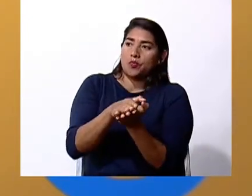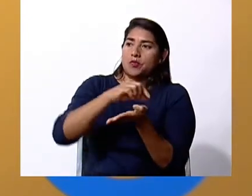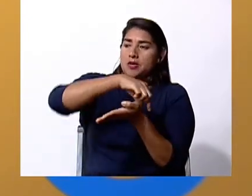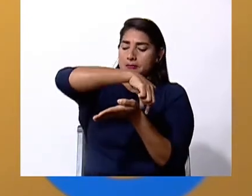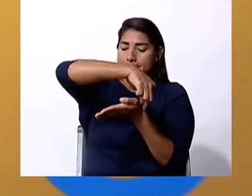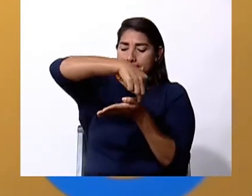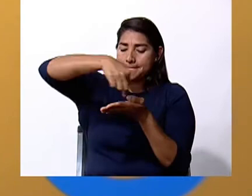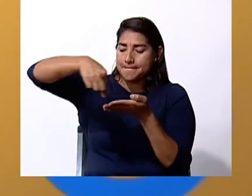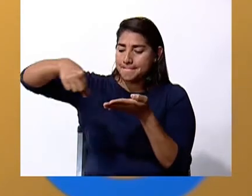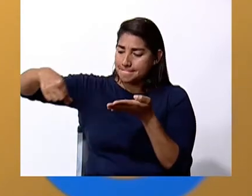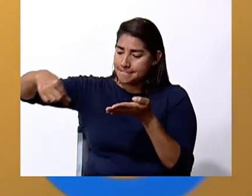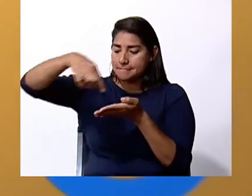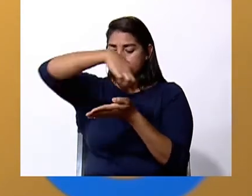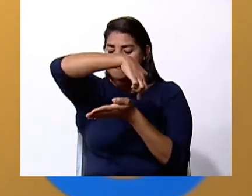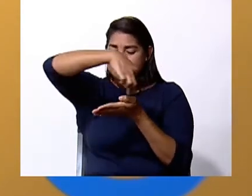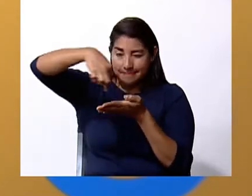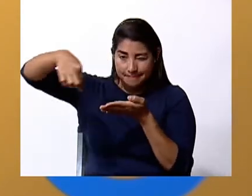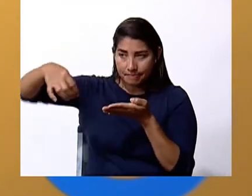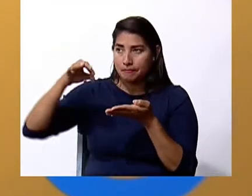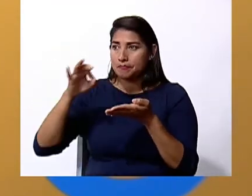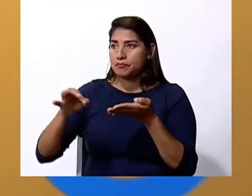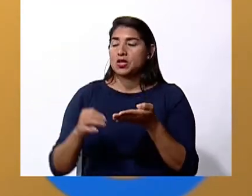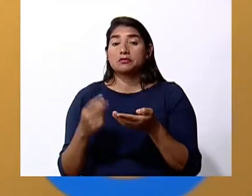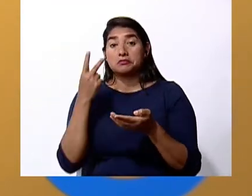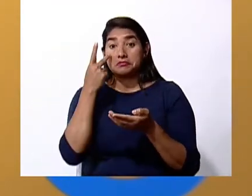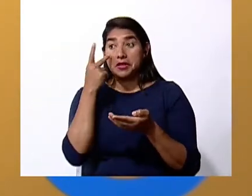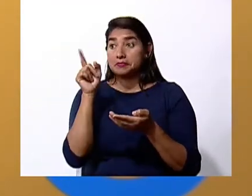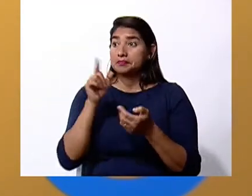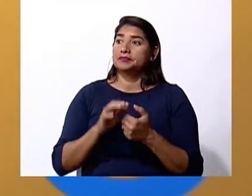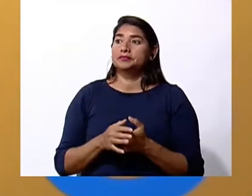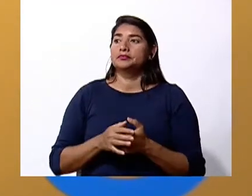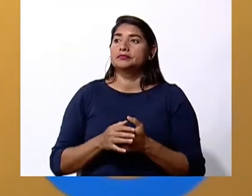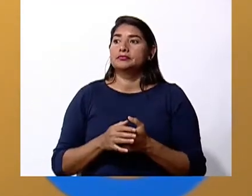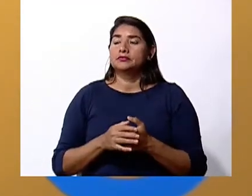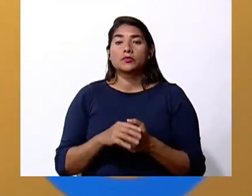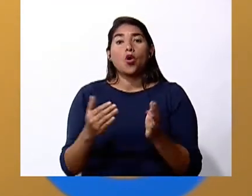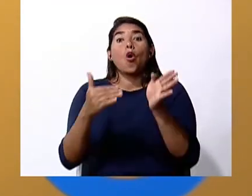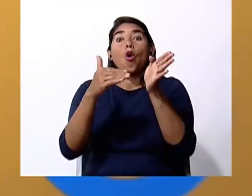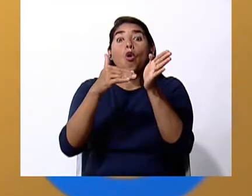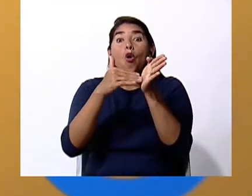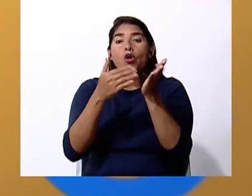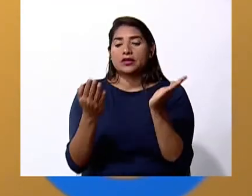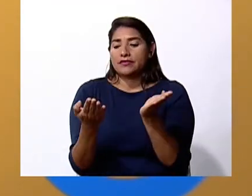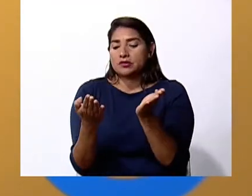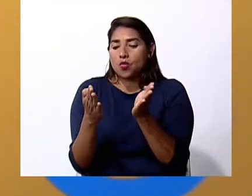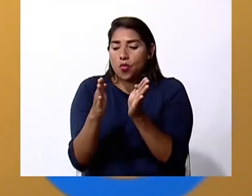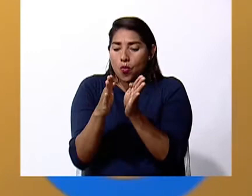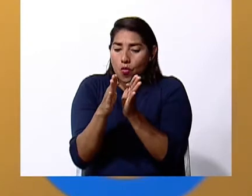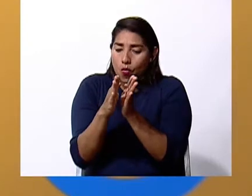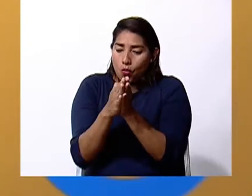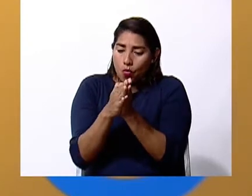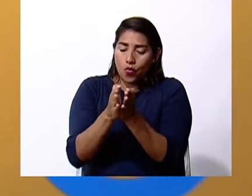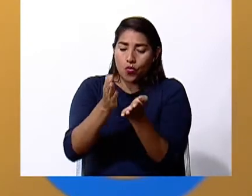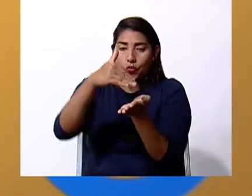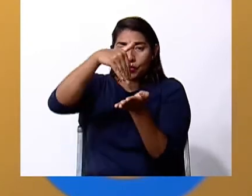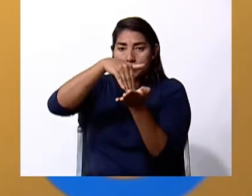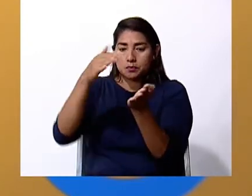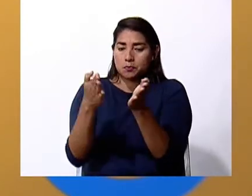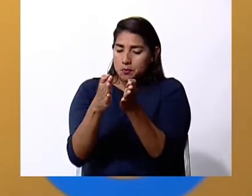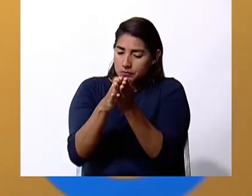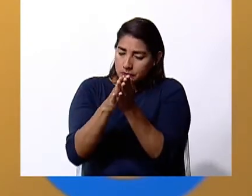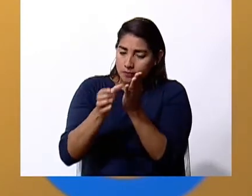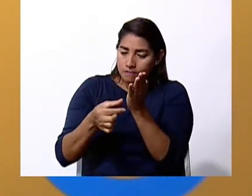Lo marcamos. Te va a quedar así. Lo volvemos a doblar.